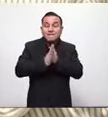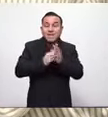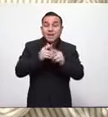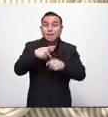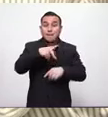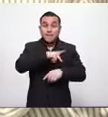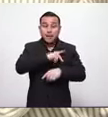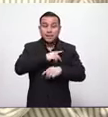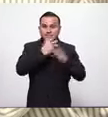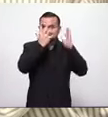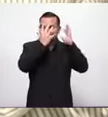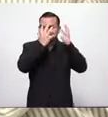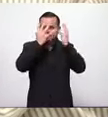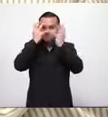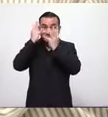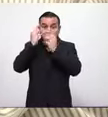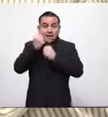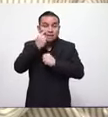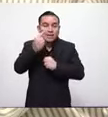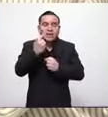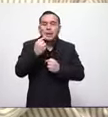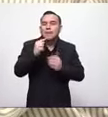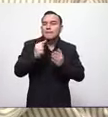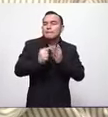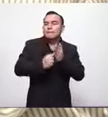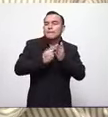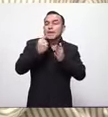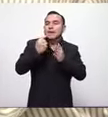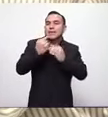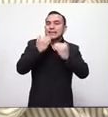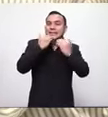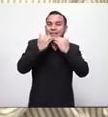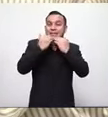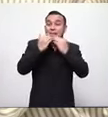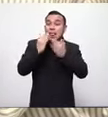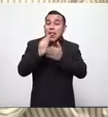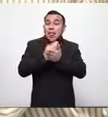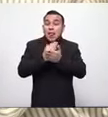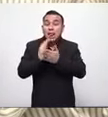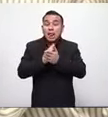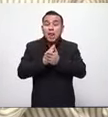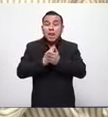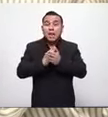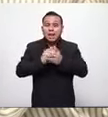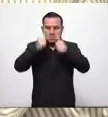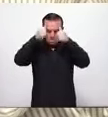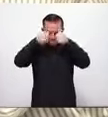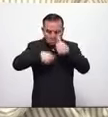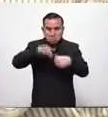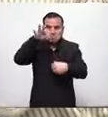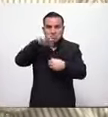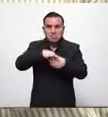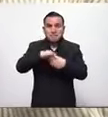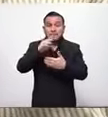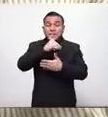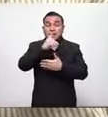se habló primero de que no se aprobaban decretos porque no